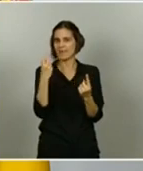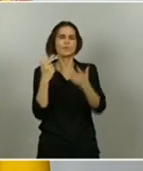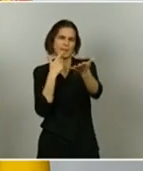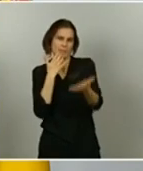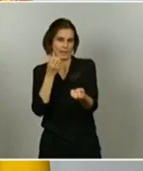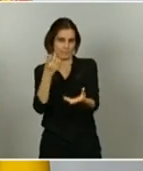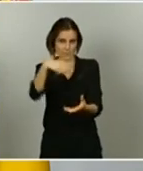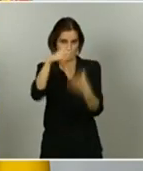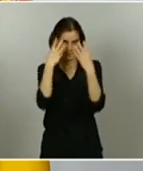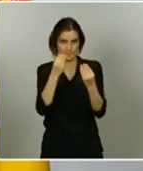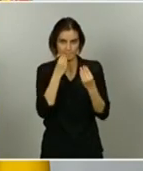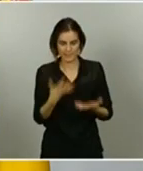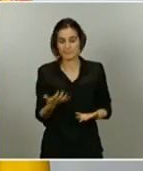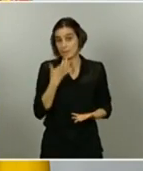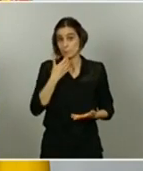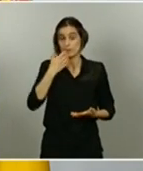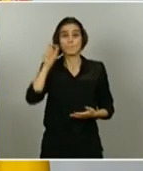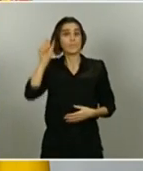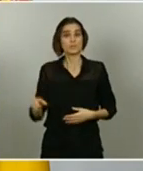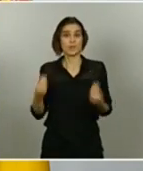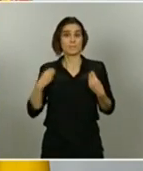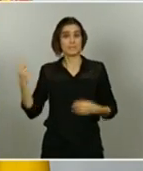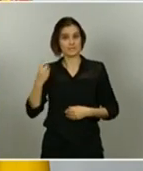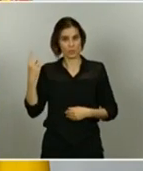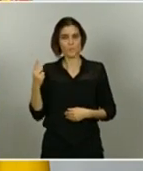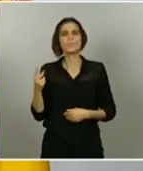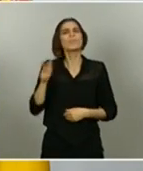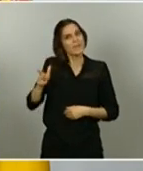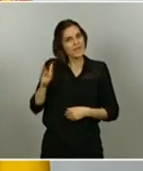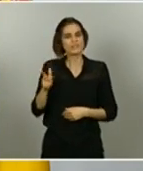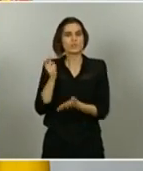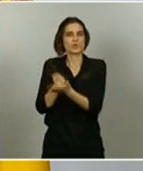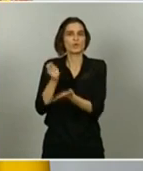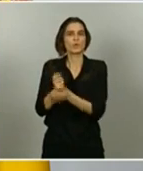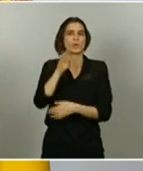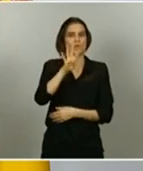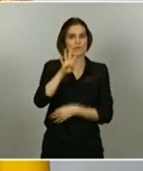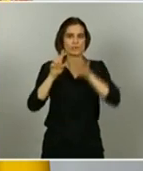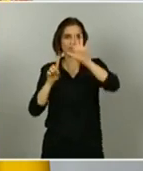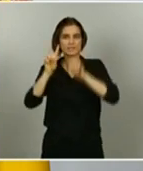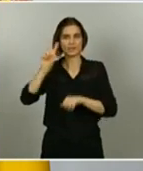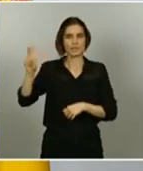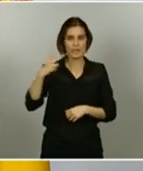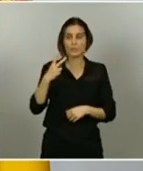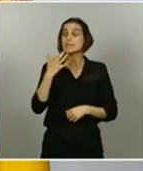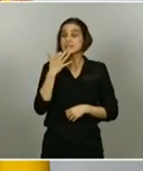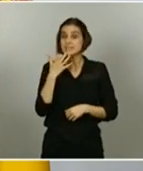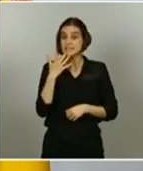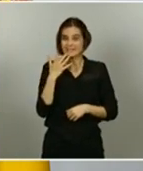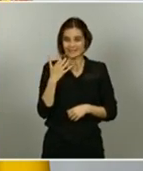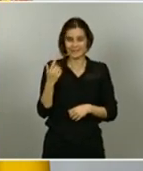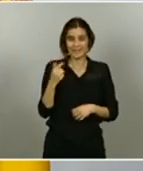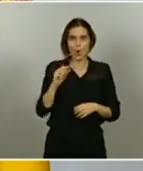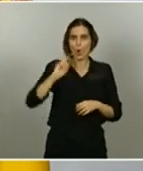Una persona que viva sola tiene derecho a una renta garantizada de 462 euros. Si esa persona no tiene ningún ingreso, percibirá